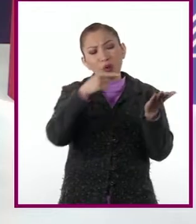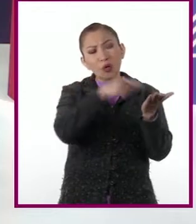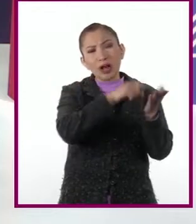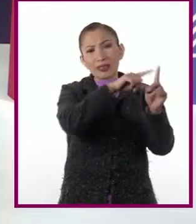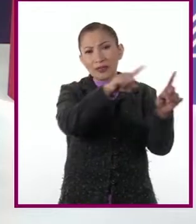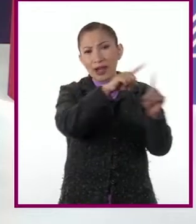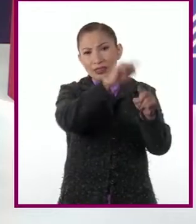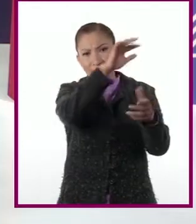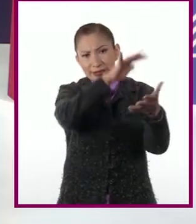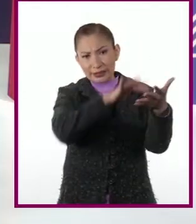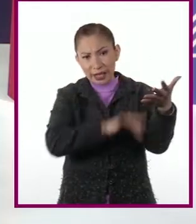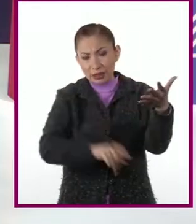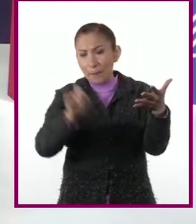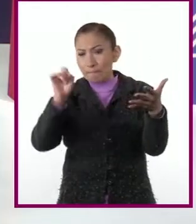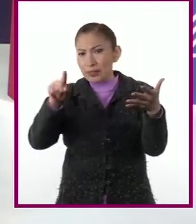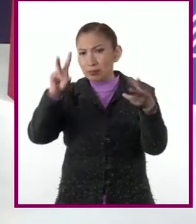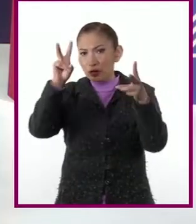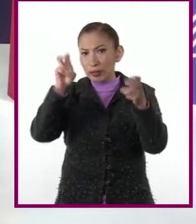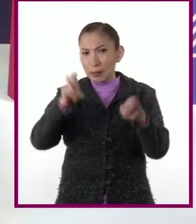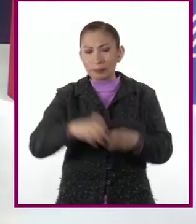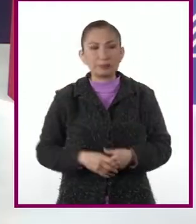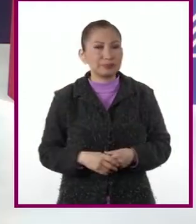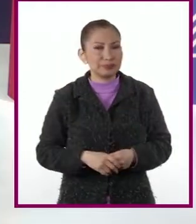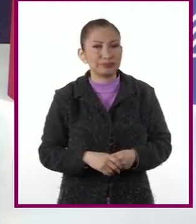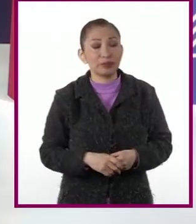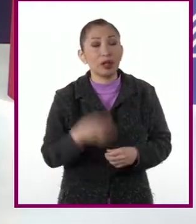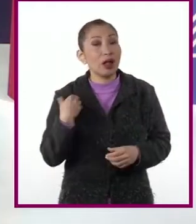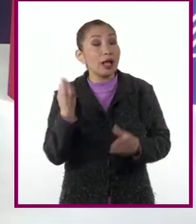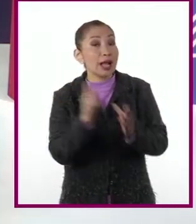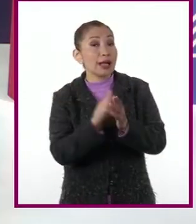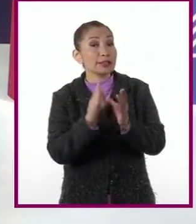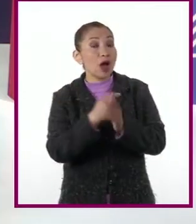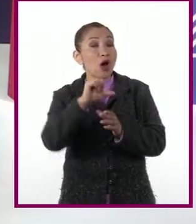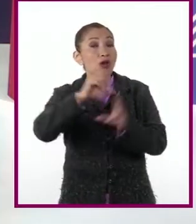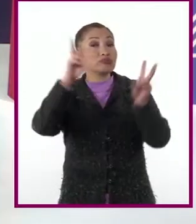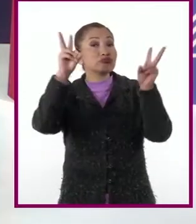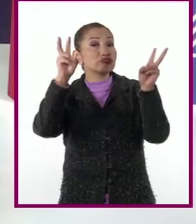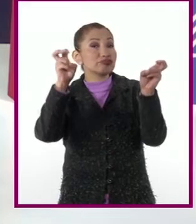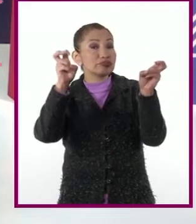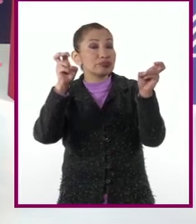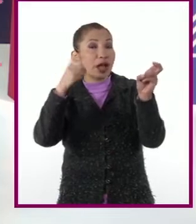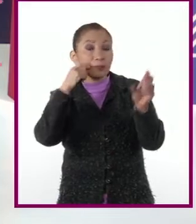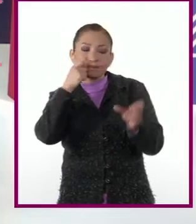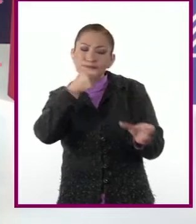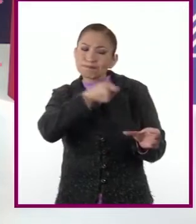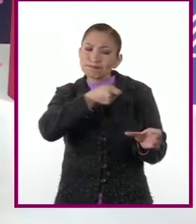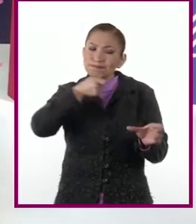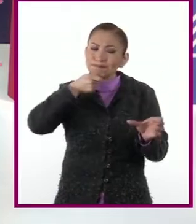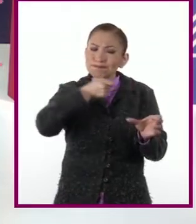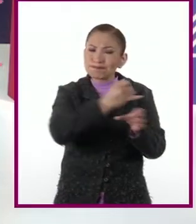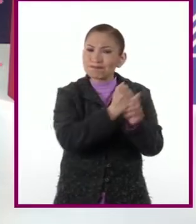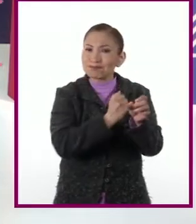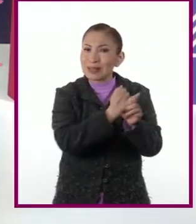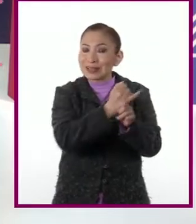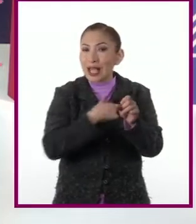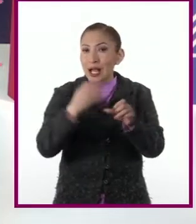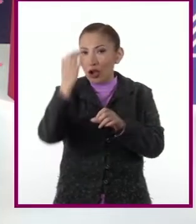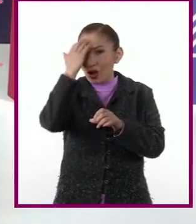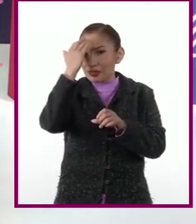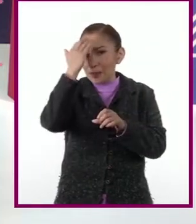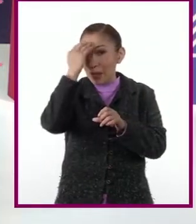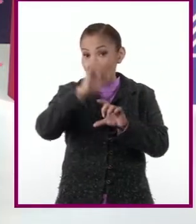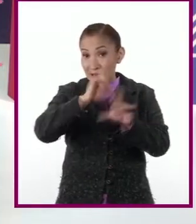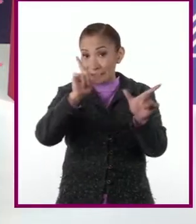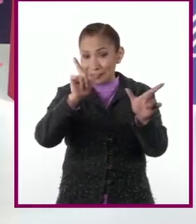variedad de textos sobre un mismo tema. Nuestra sesión de hoy se titula Detectives del Conocimiento. ¿Todo listo?